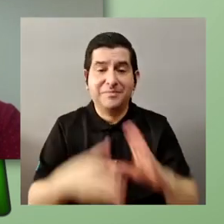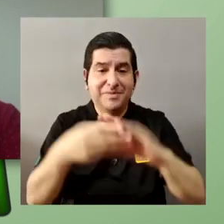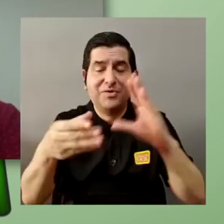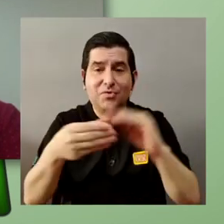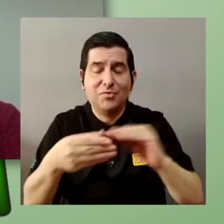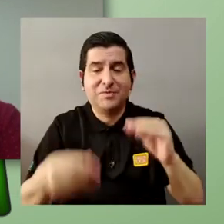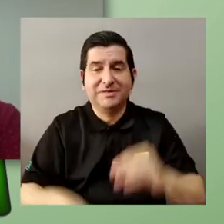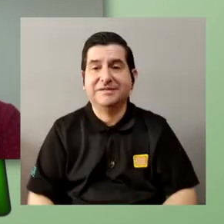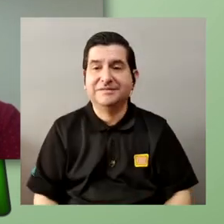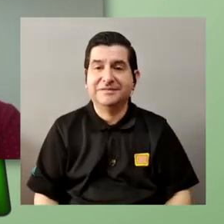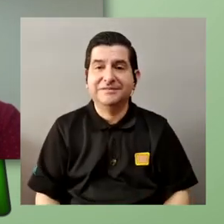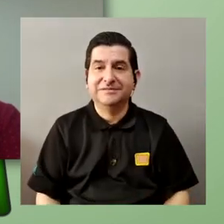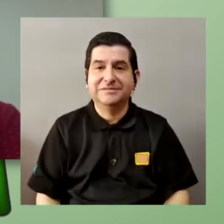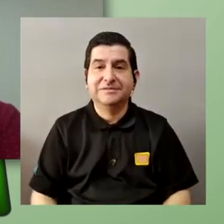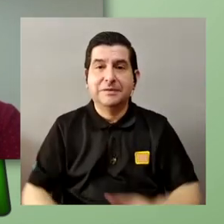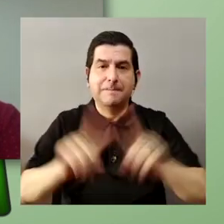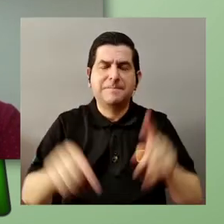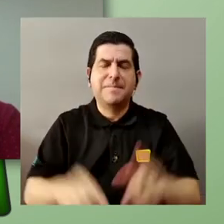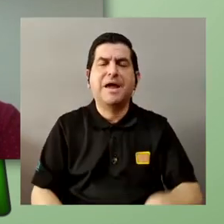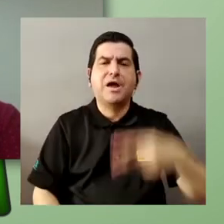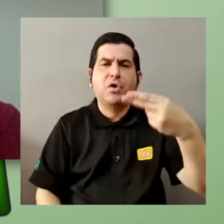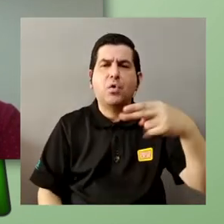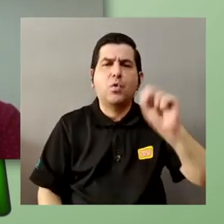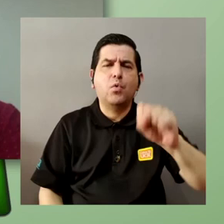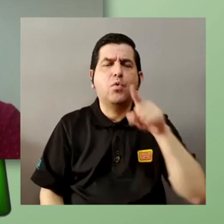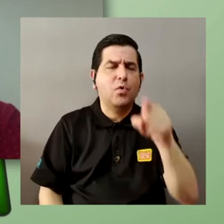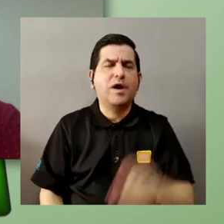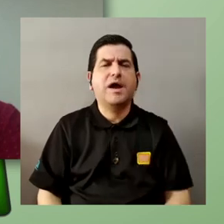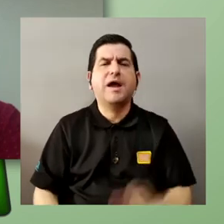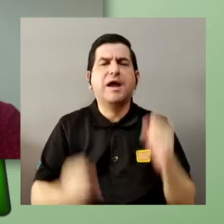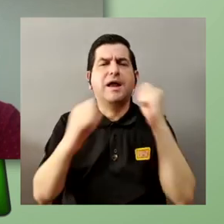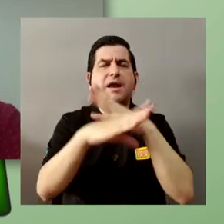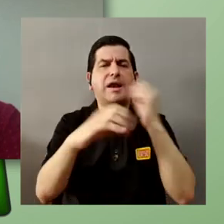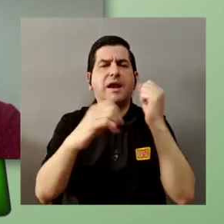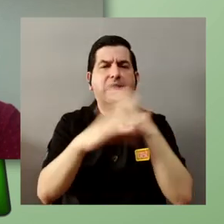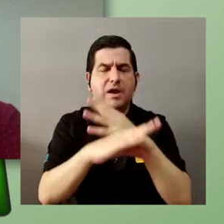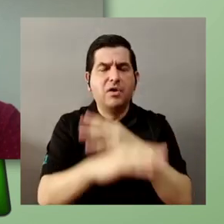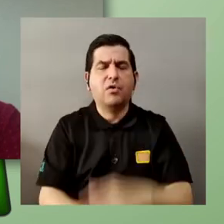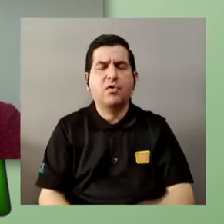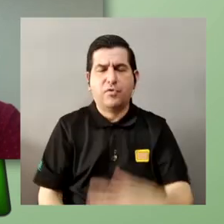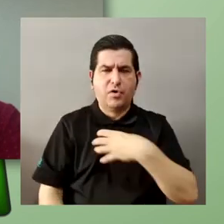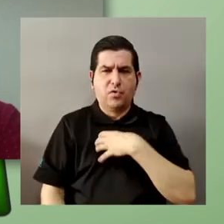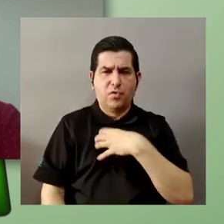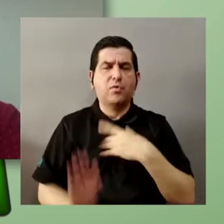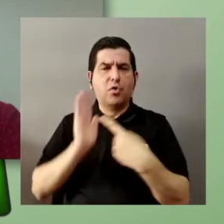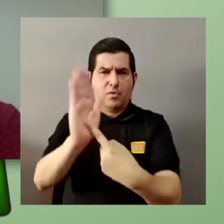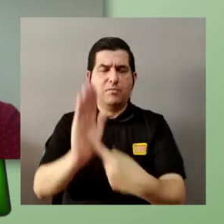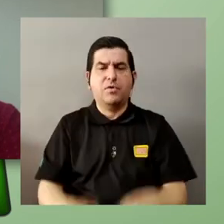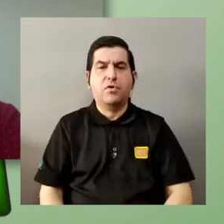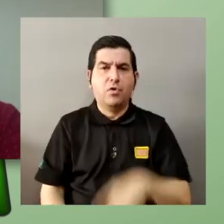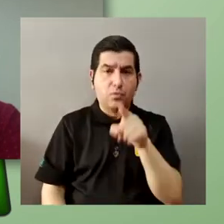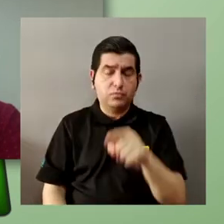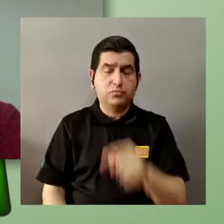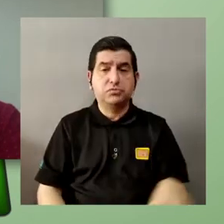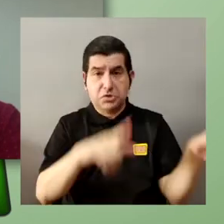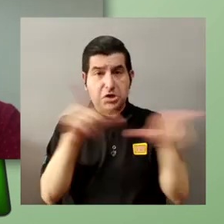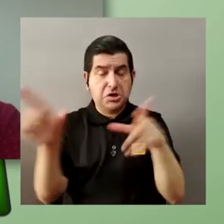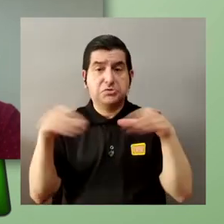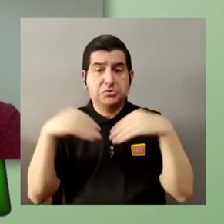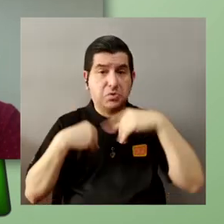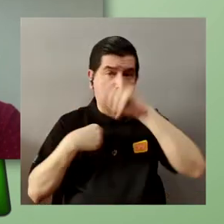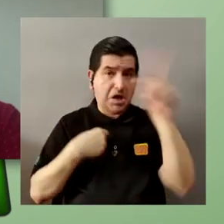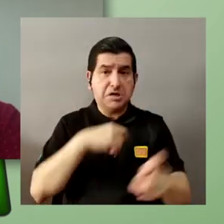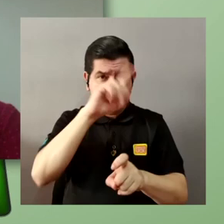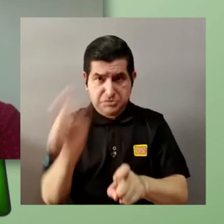segmento de comentarios al final pero hugo muy amablemente nos daba el correo electrónico de él supongo que